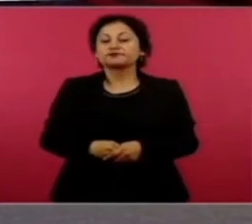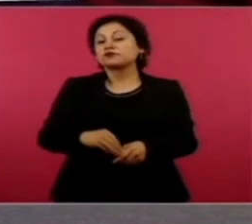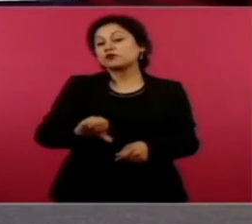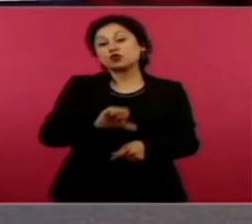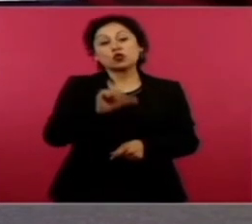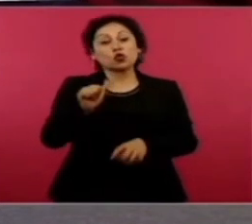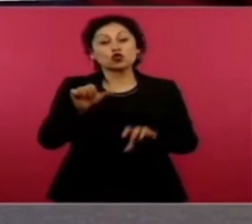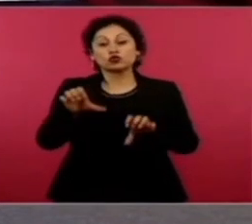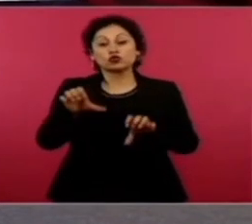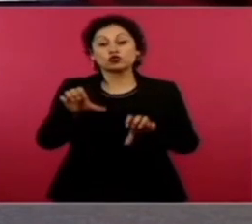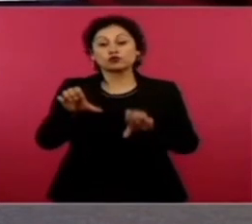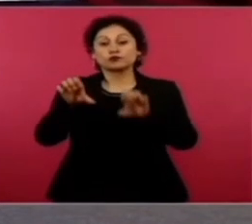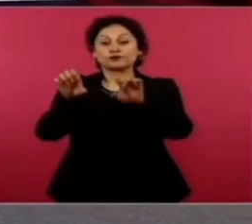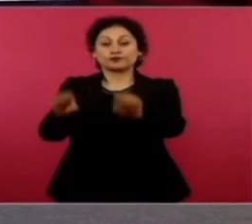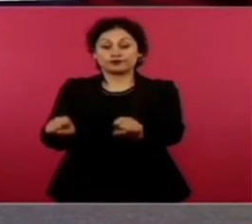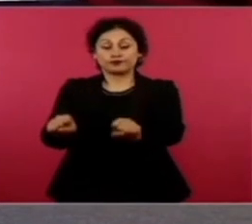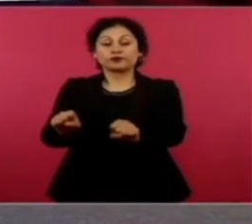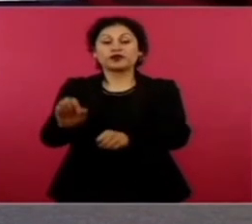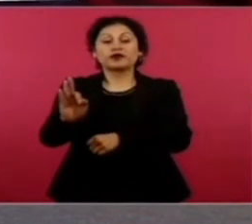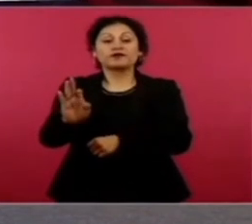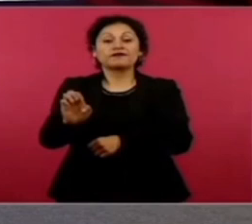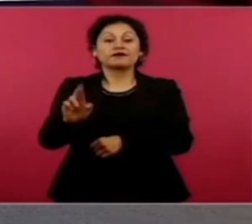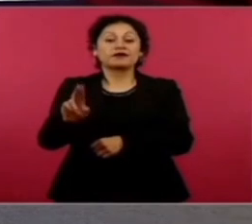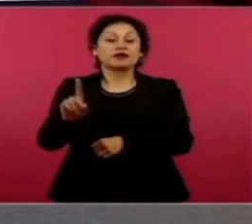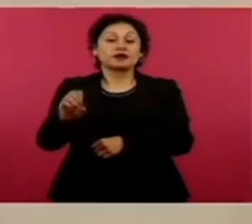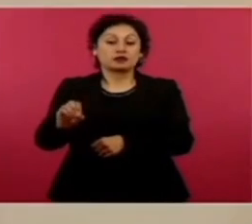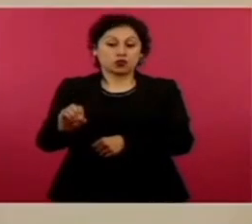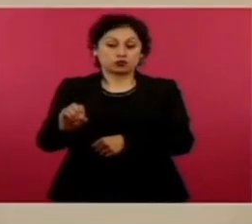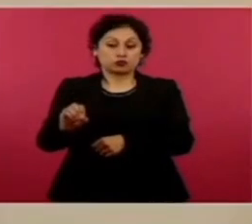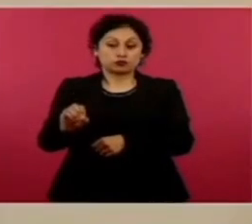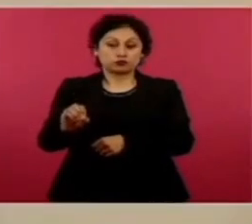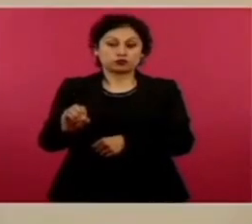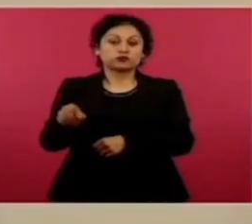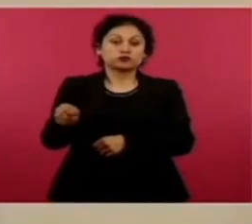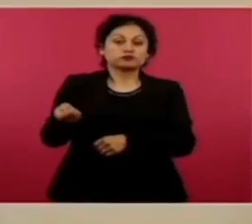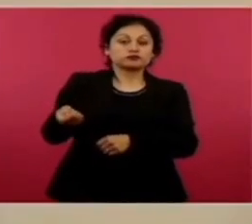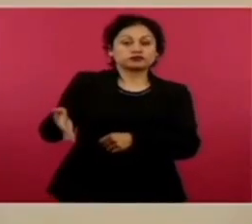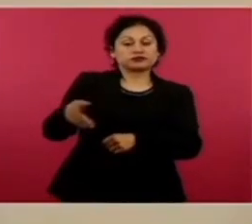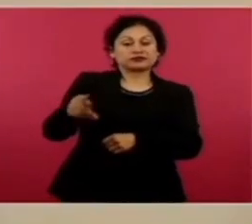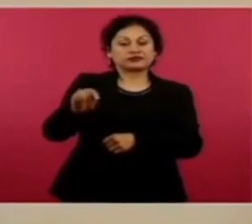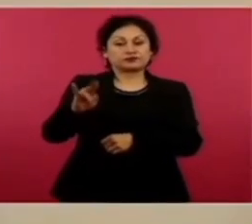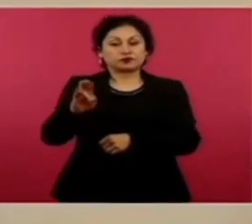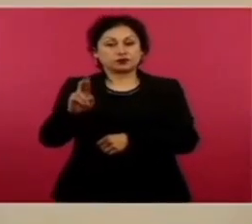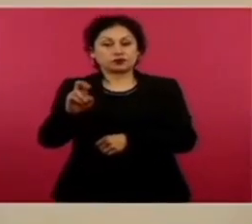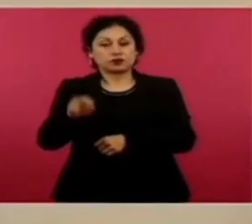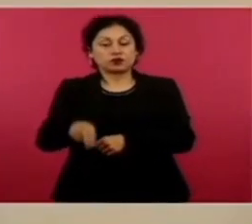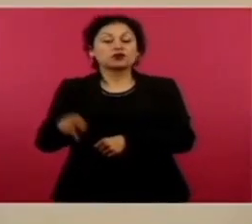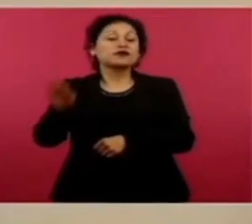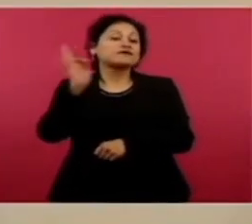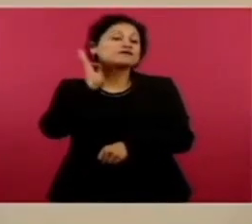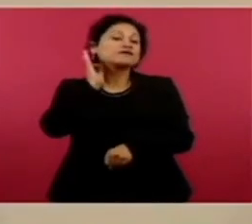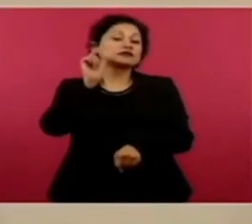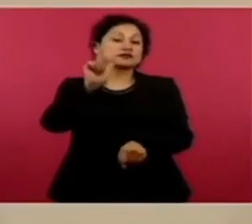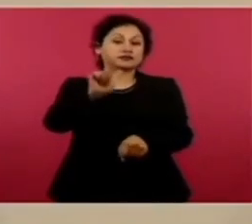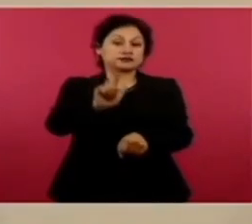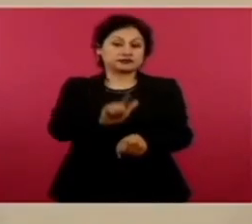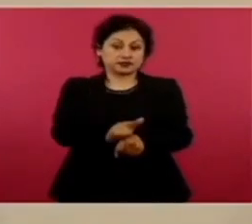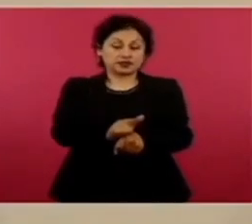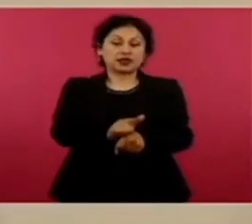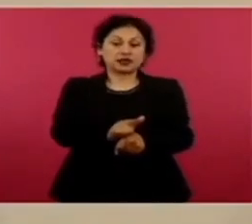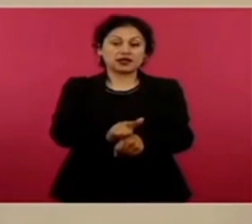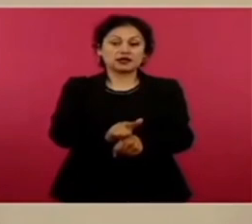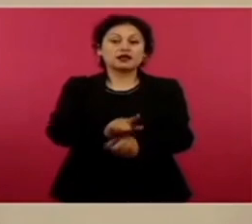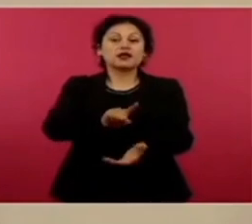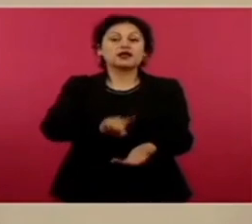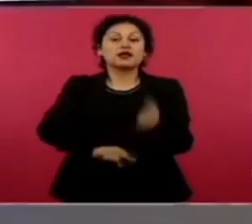vinculación a proceso de Uriel N., Fiscal General del Estado de Morelos, detenido y vinculado ya a proceso por su probable